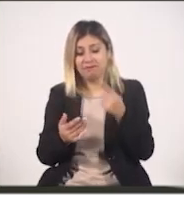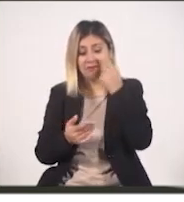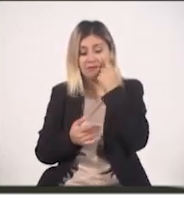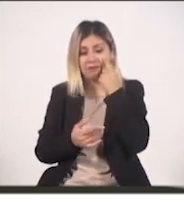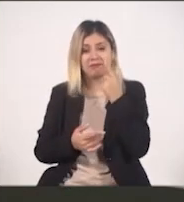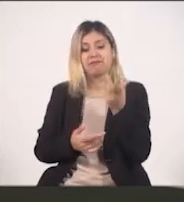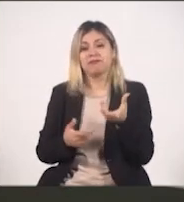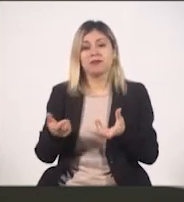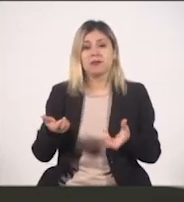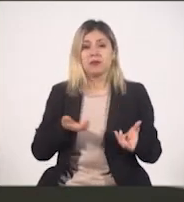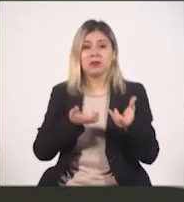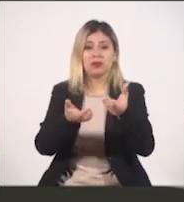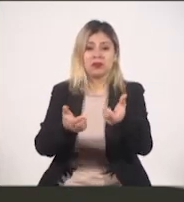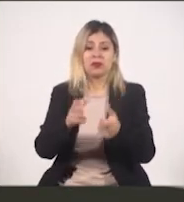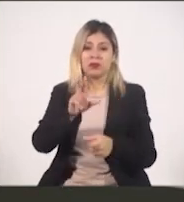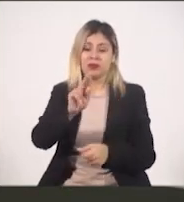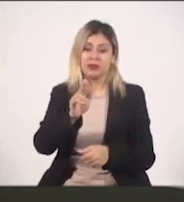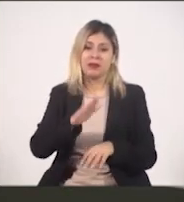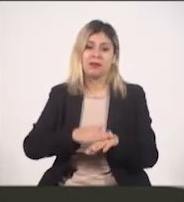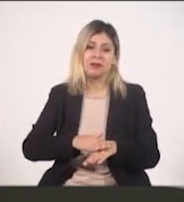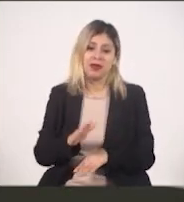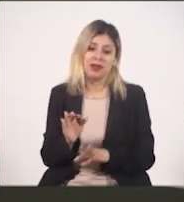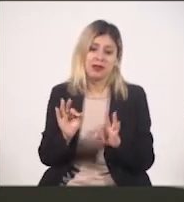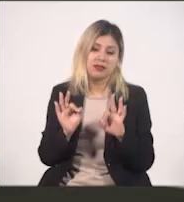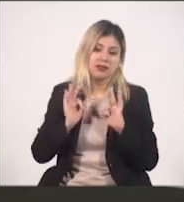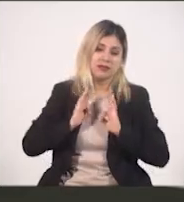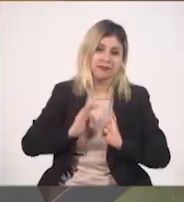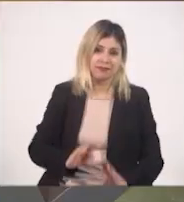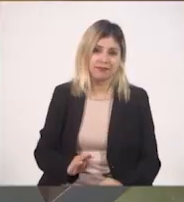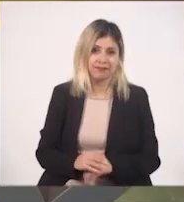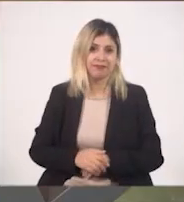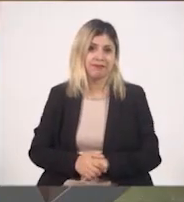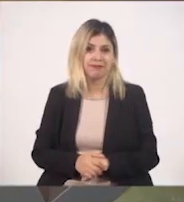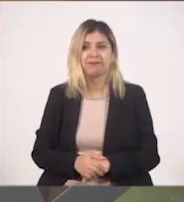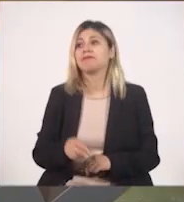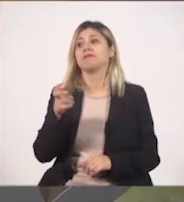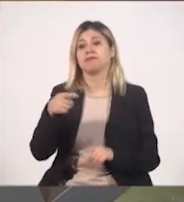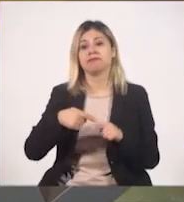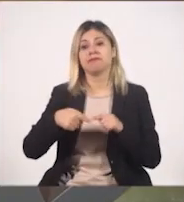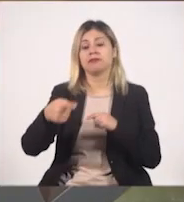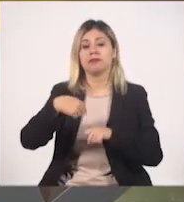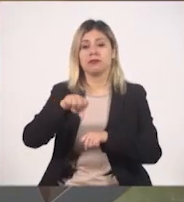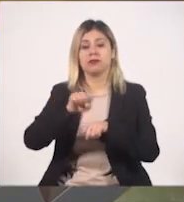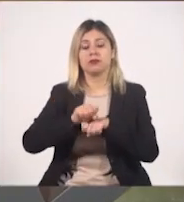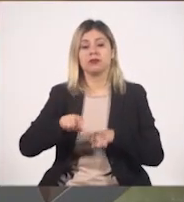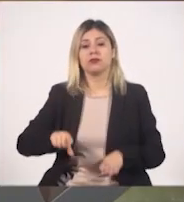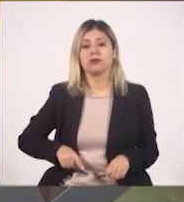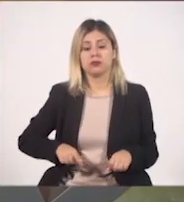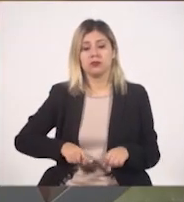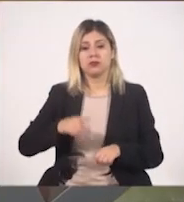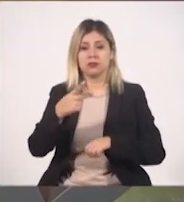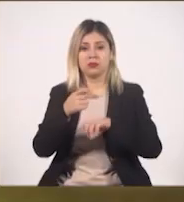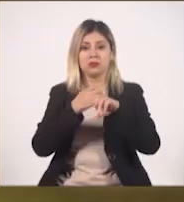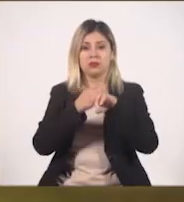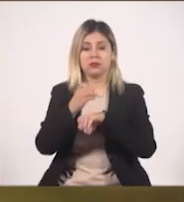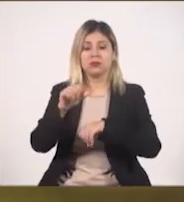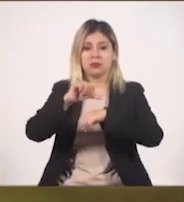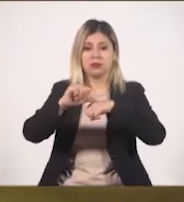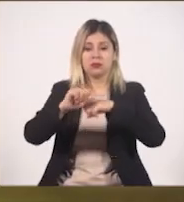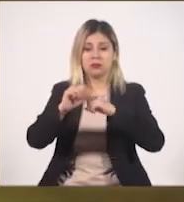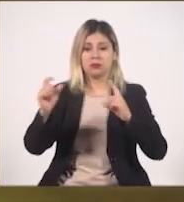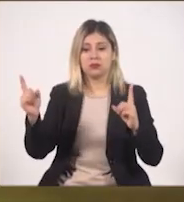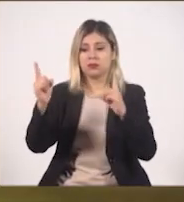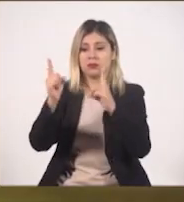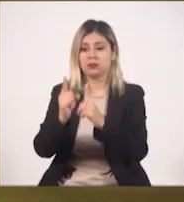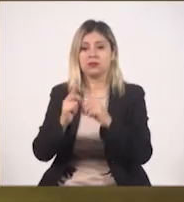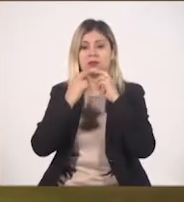para tener una carretera en condiciones. Justo, justo esta semana, el gobernador del estado, Enrique Alfaro, se reunió con el presidente de